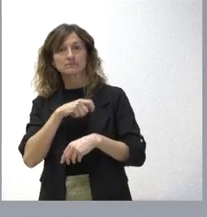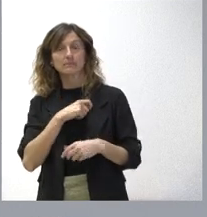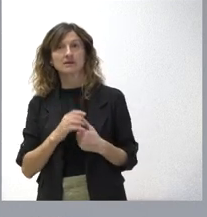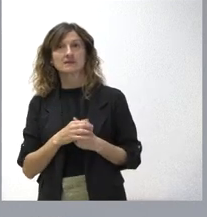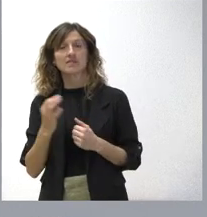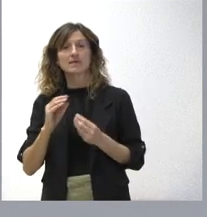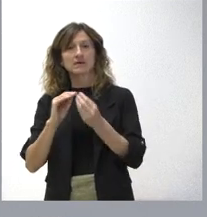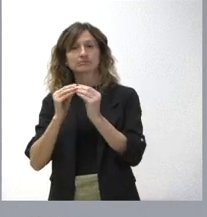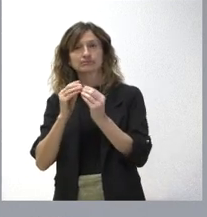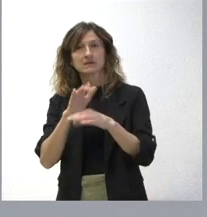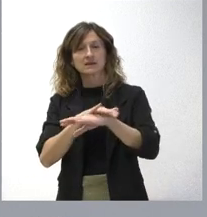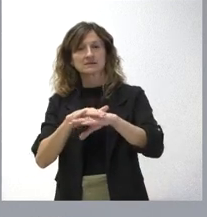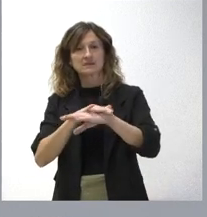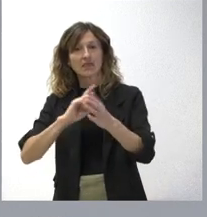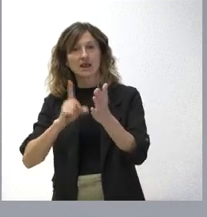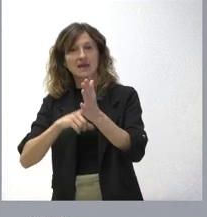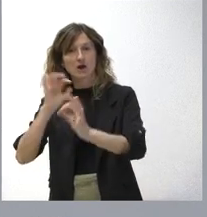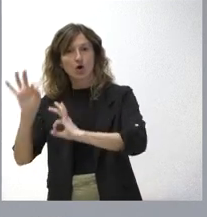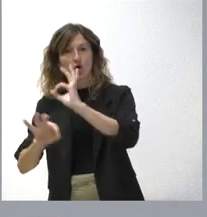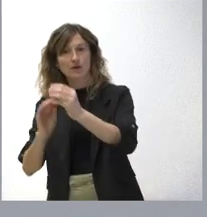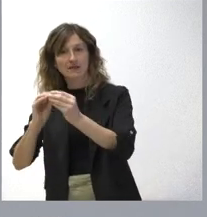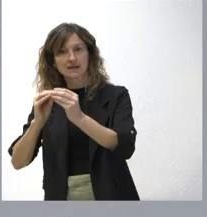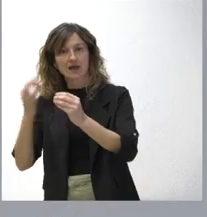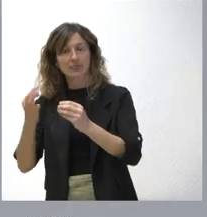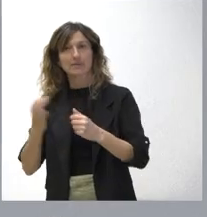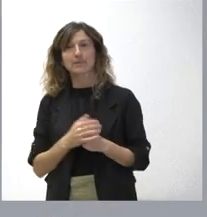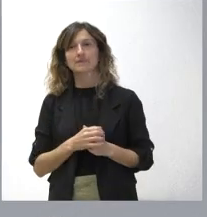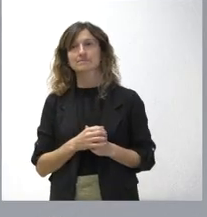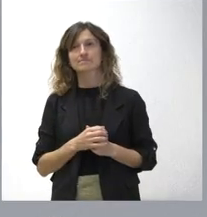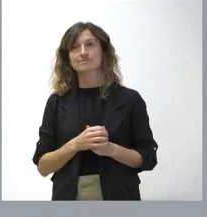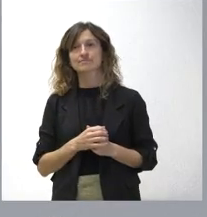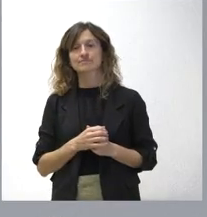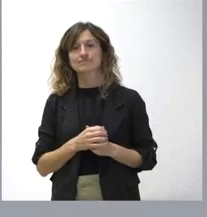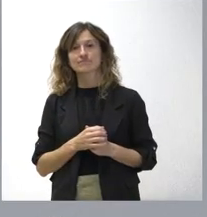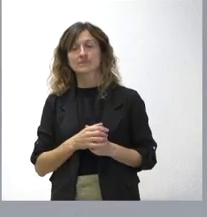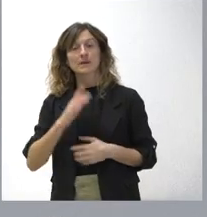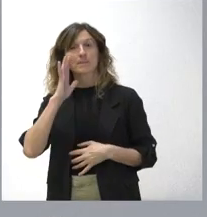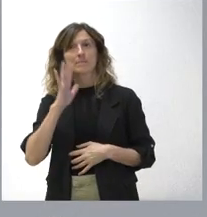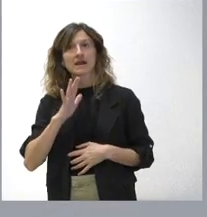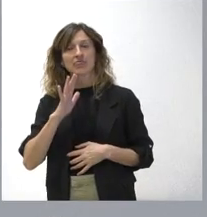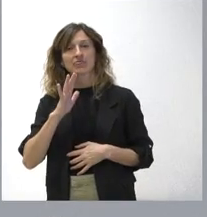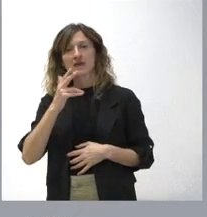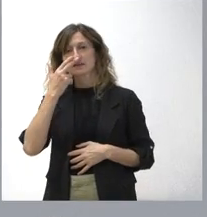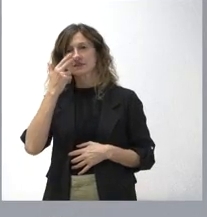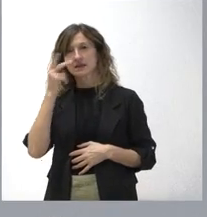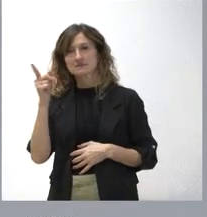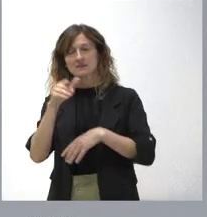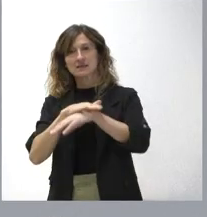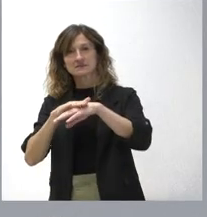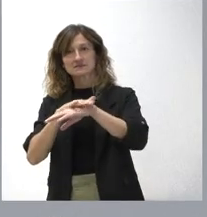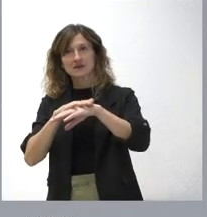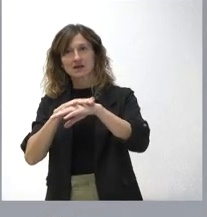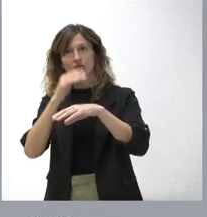desarrollado por el Estado mediante una ley orgánica. Por lo tanto, parece que hay un interés, en este caso del Estado, por elevar